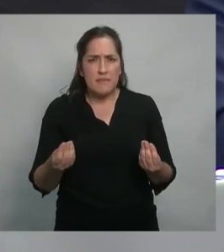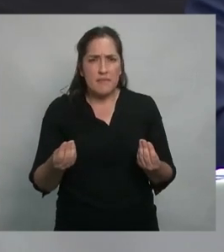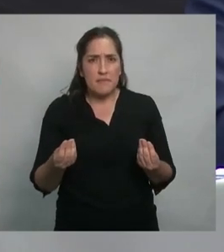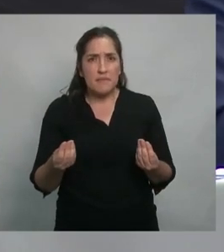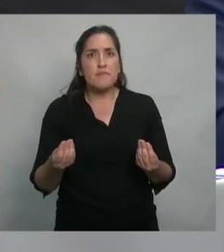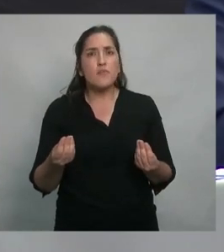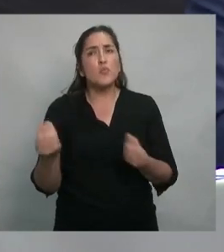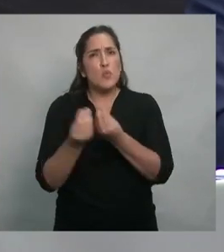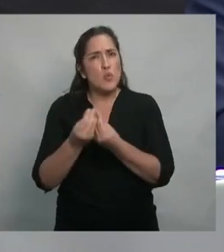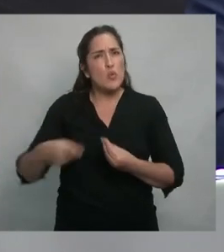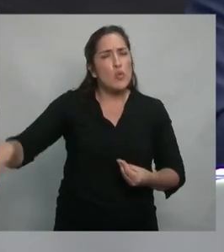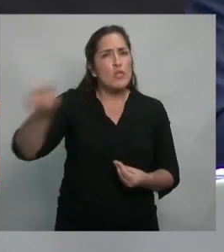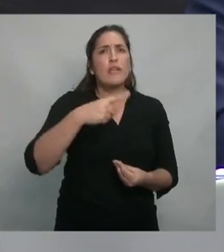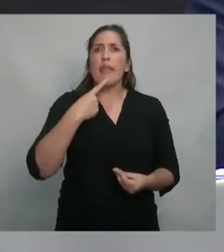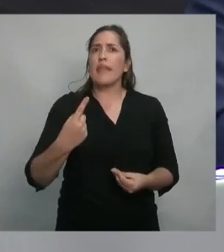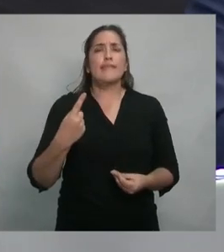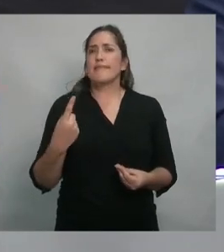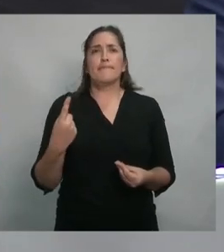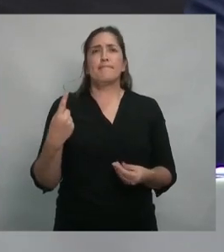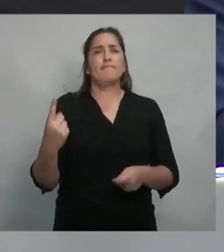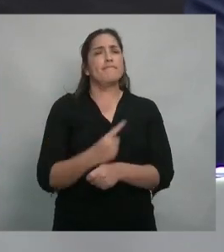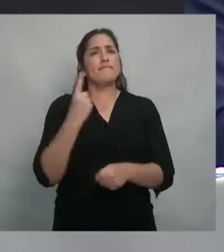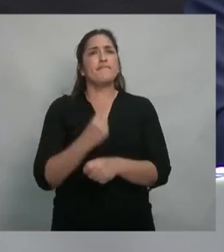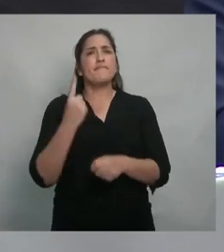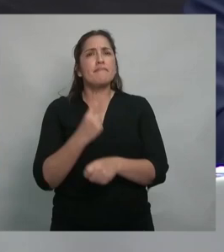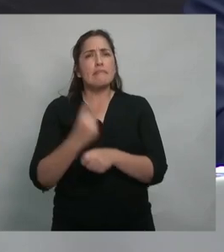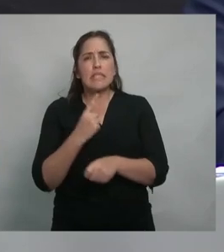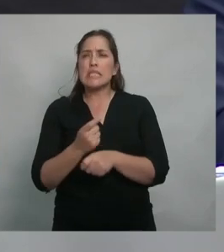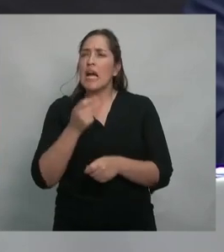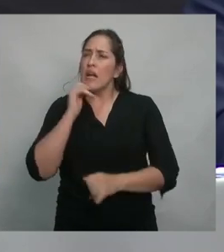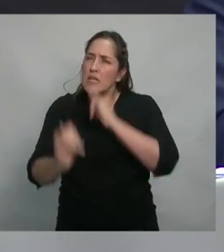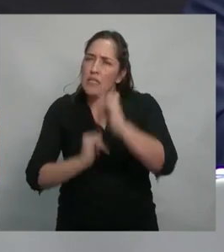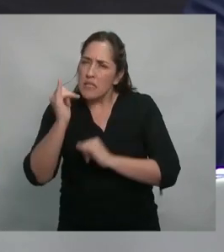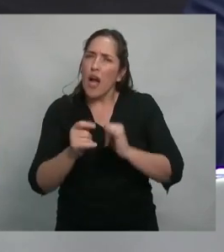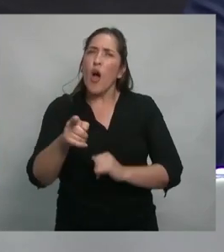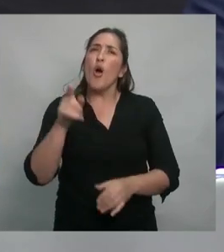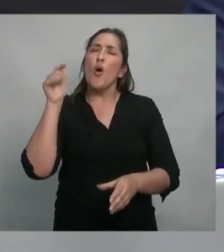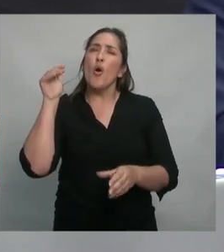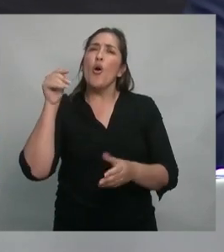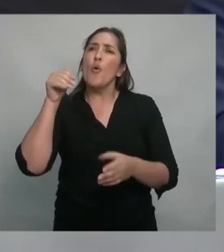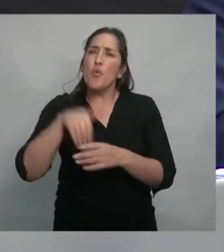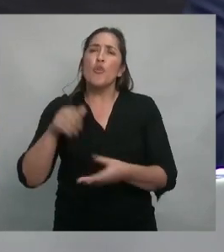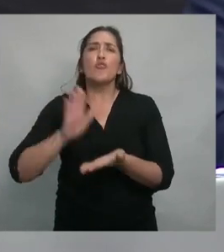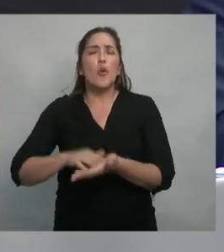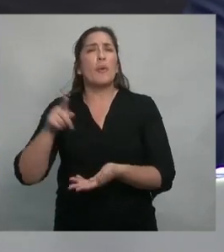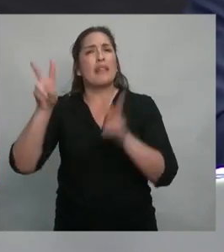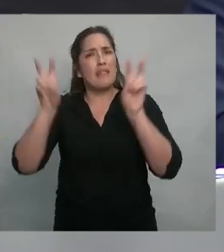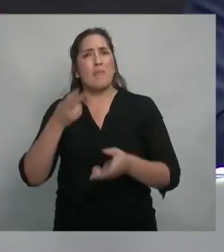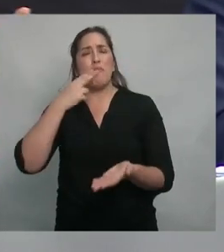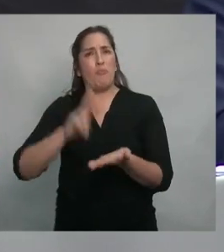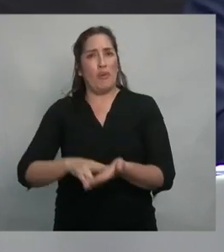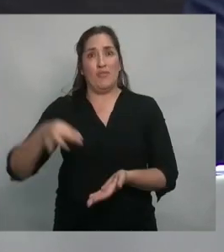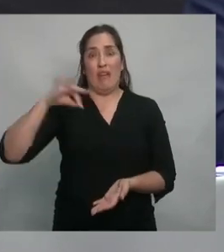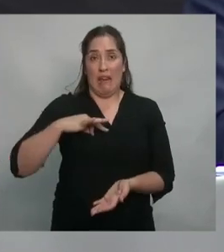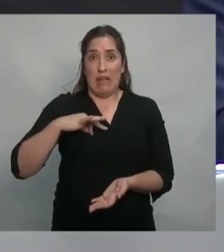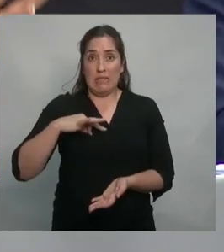Y muchos de ellos me decían que no habían podido convencer a otros compañeros de que votaran por el tema de impuesto a las ganancias. Y yo les expliqué en esa